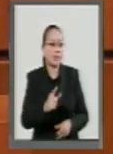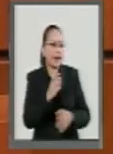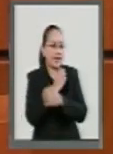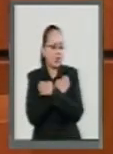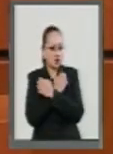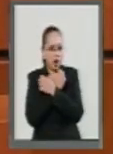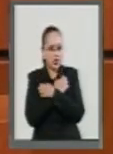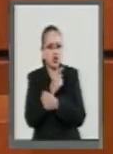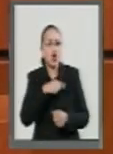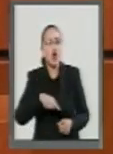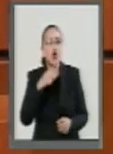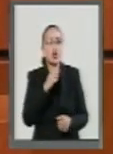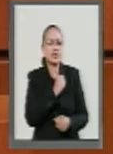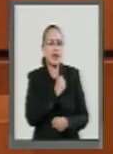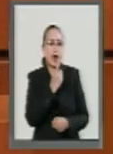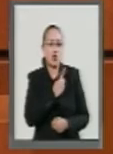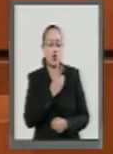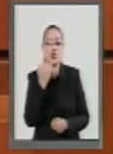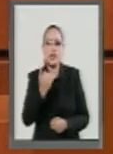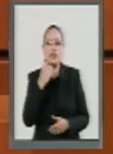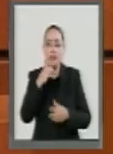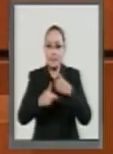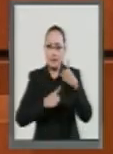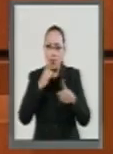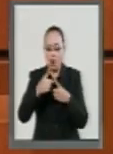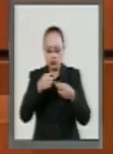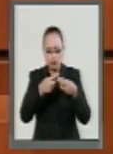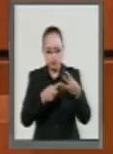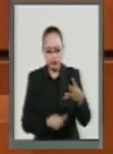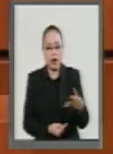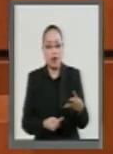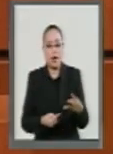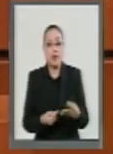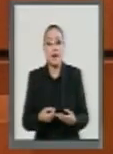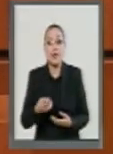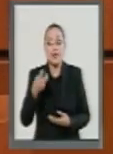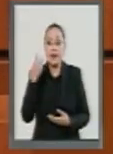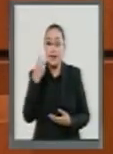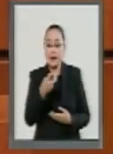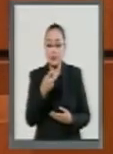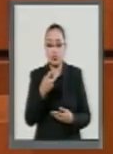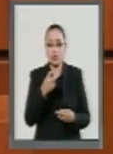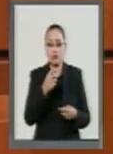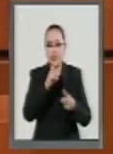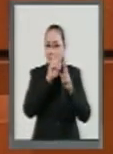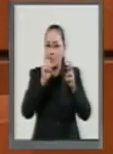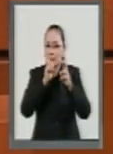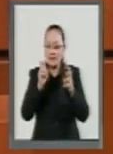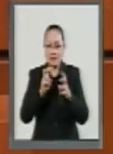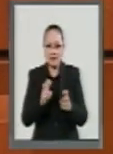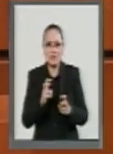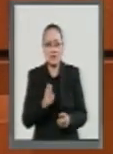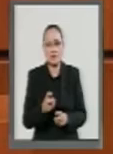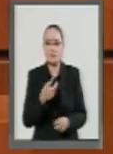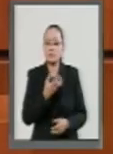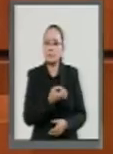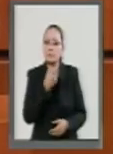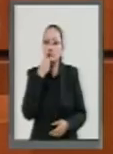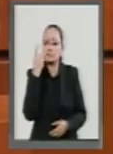la salud y el deporte. Es decir, estos ejes plantean que la persona